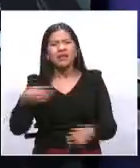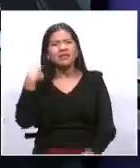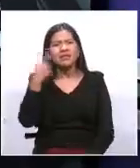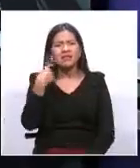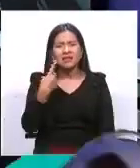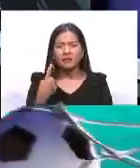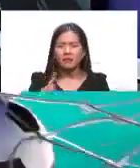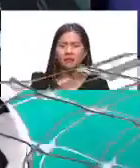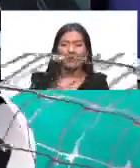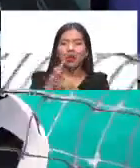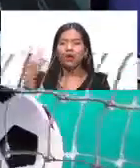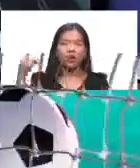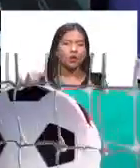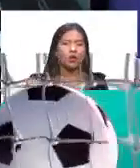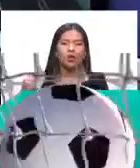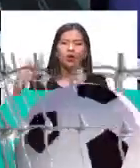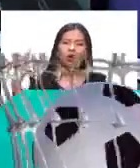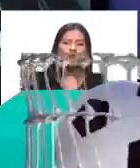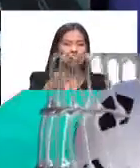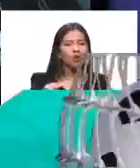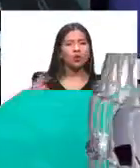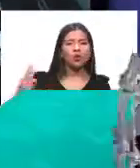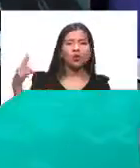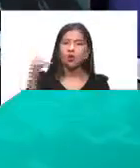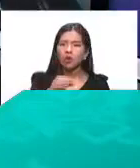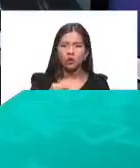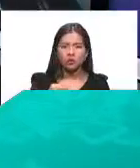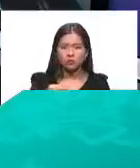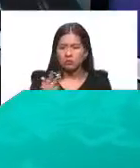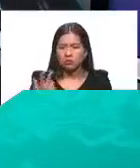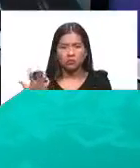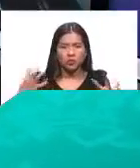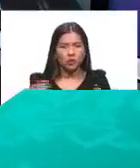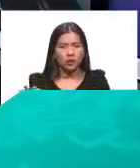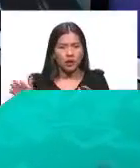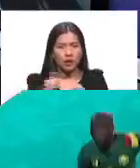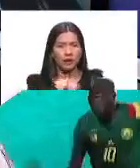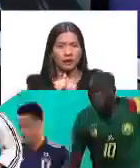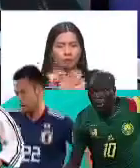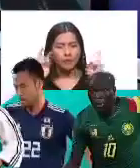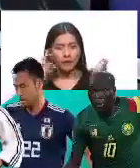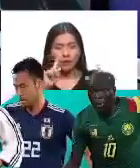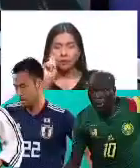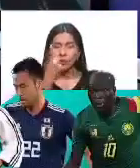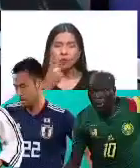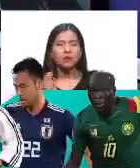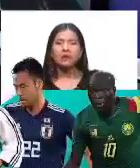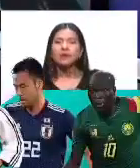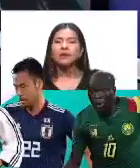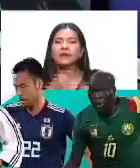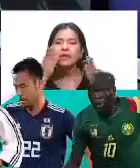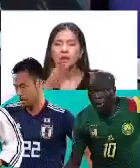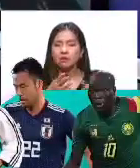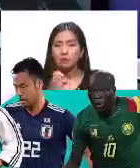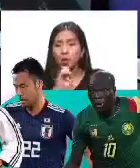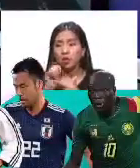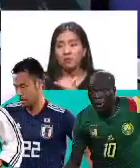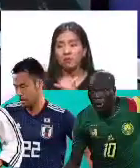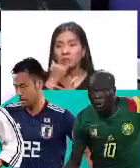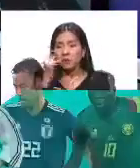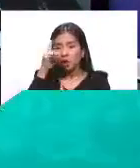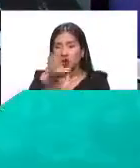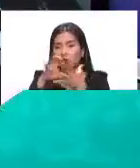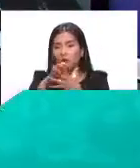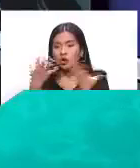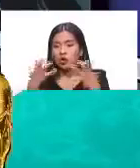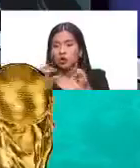no, no, no. Parecen no acompañar un tema que es absolutamente técnico o porque no tienen las respuestas o porque hay